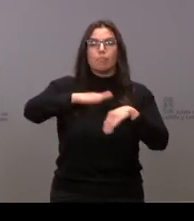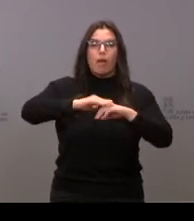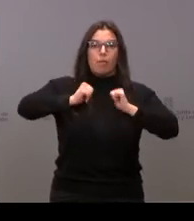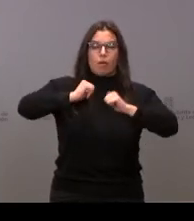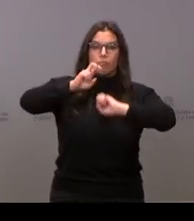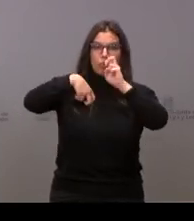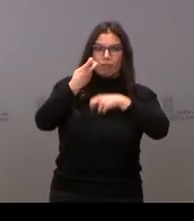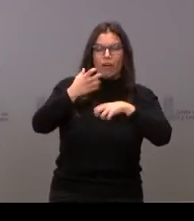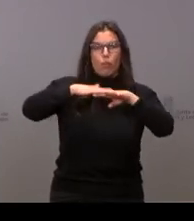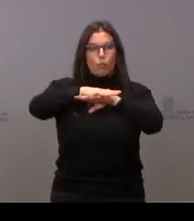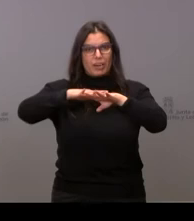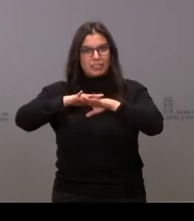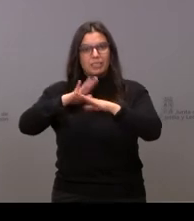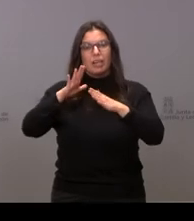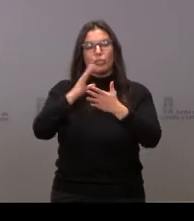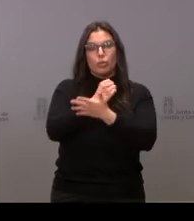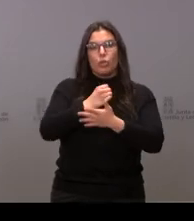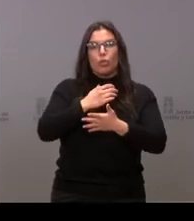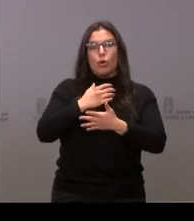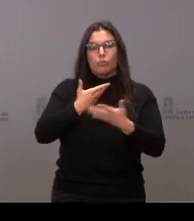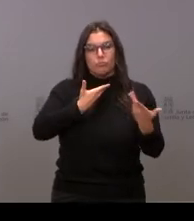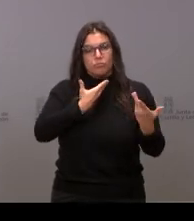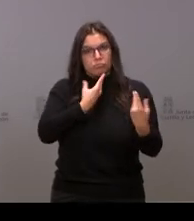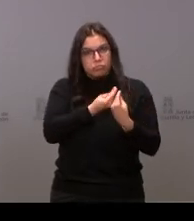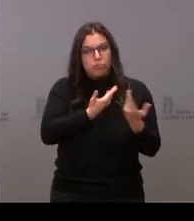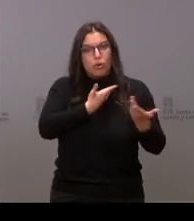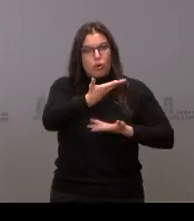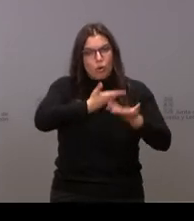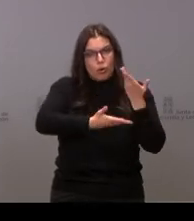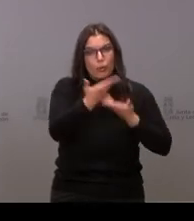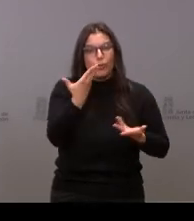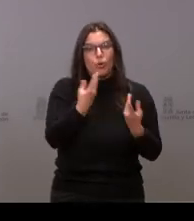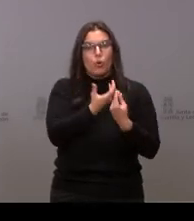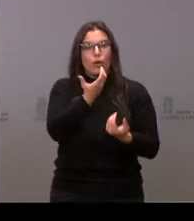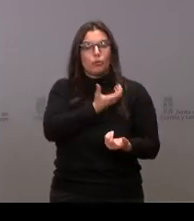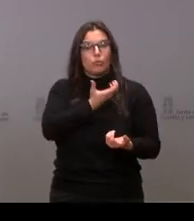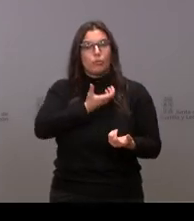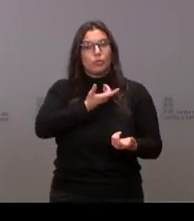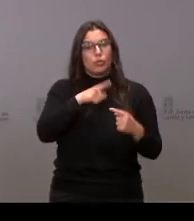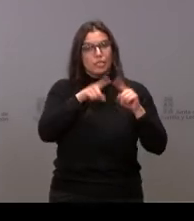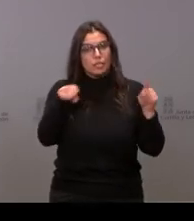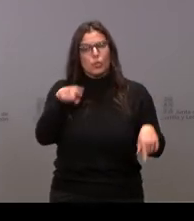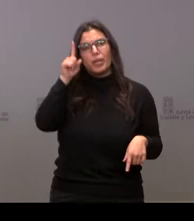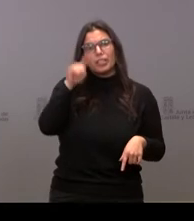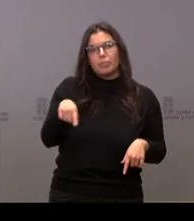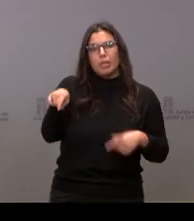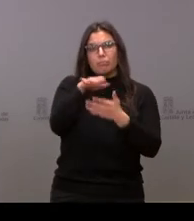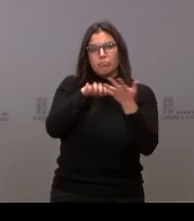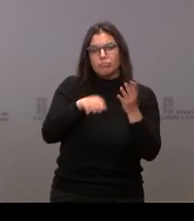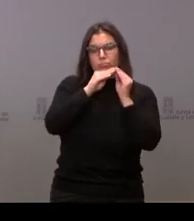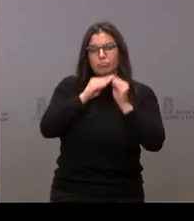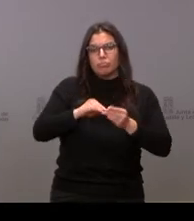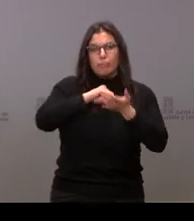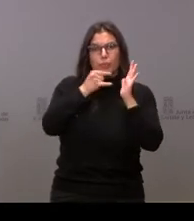modificaciones urbanísticas codo con codo con el Ayuntamiento de Segovia y también redactar los proyectos de